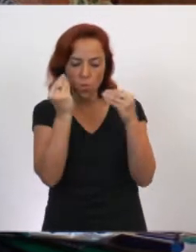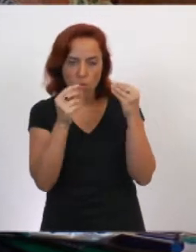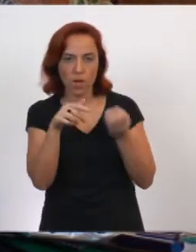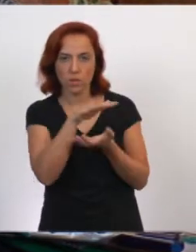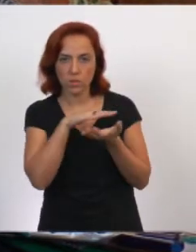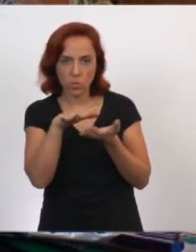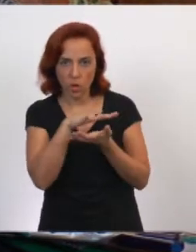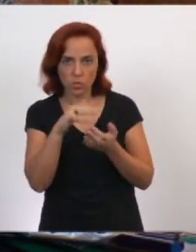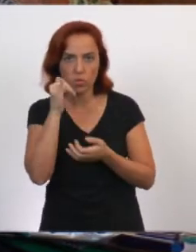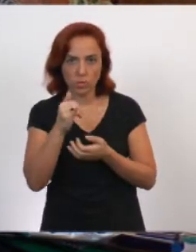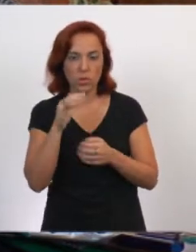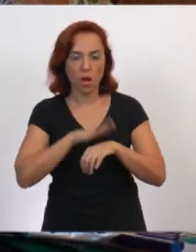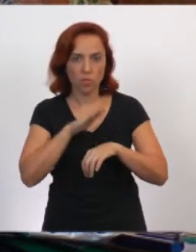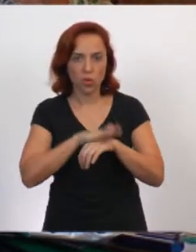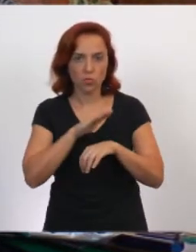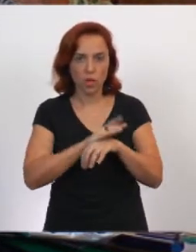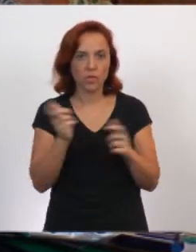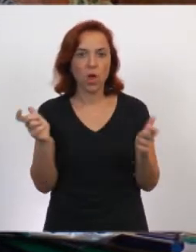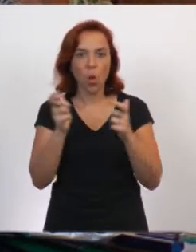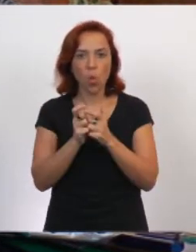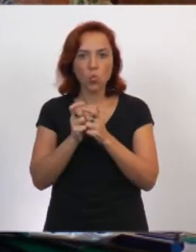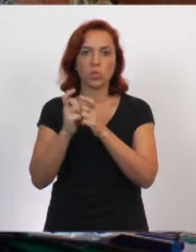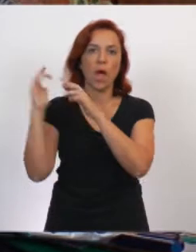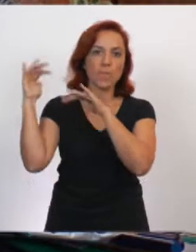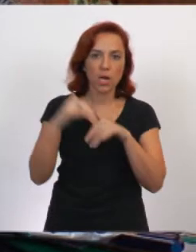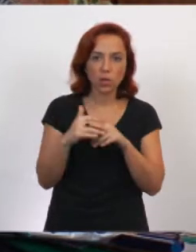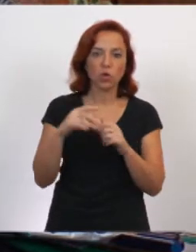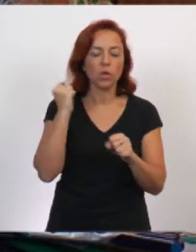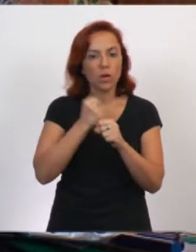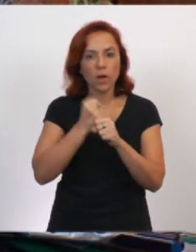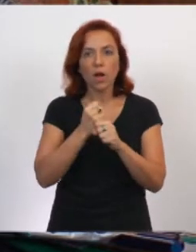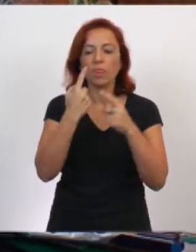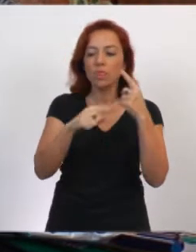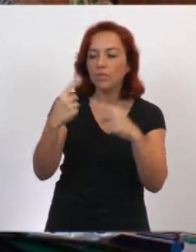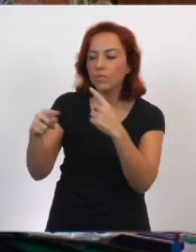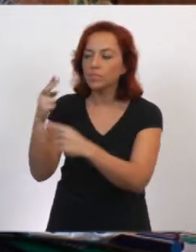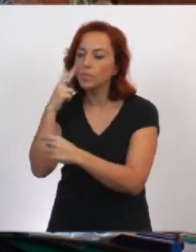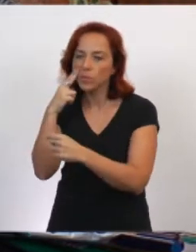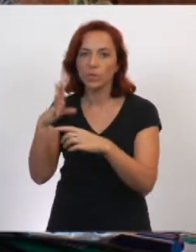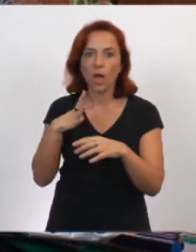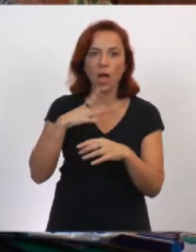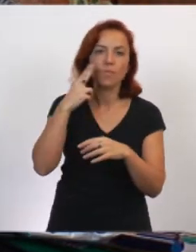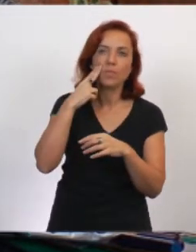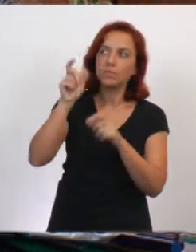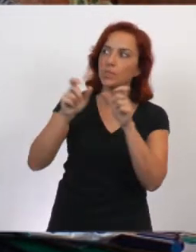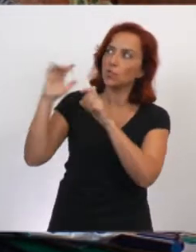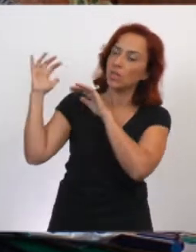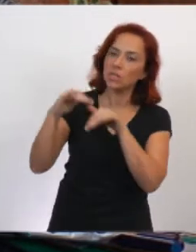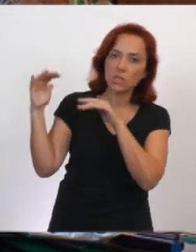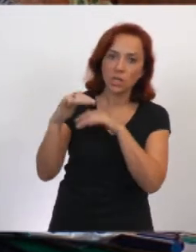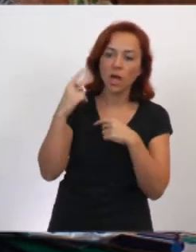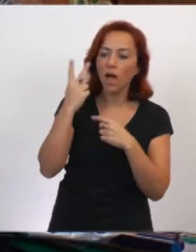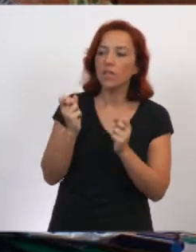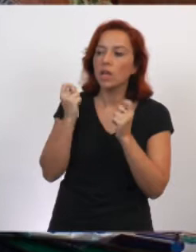preocupa y nos ocupa. Por eso en el ámbito de la Junta Migratoria venimos trabajando los distintos tipos de la vulnerabilidad migratoria para